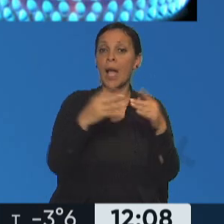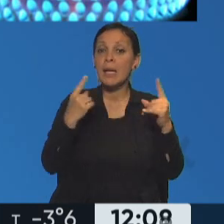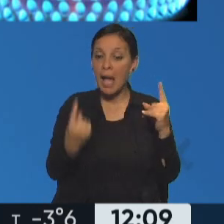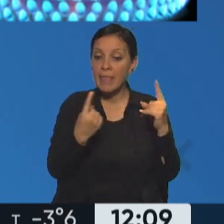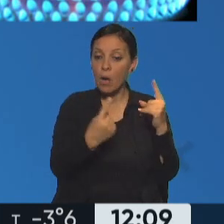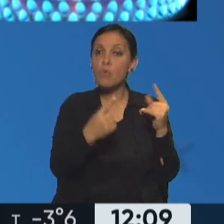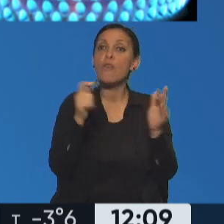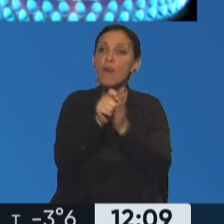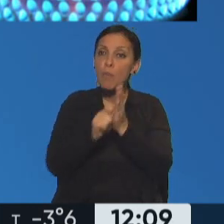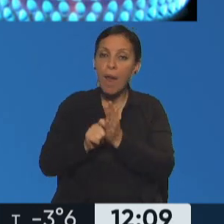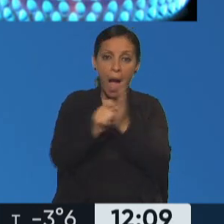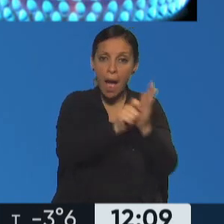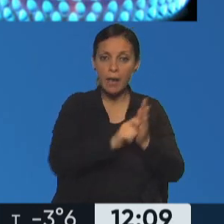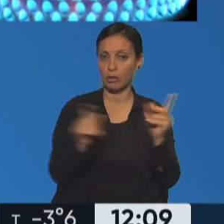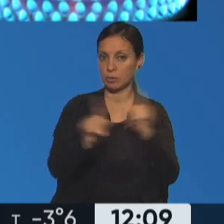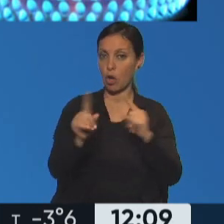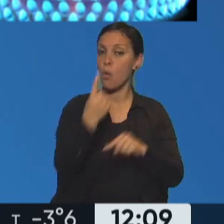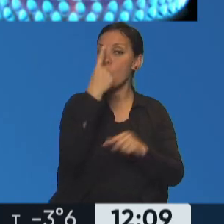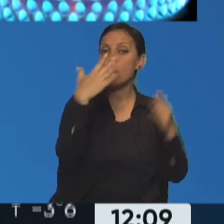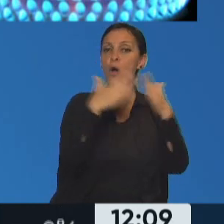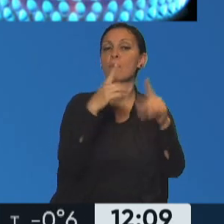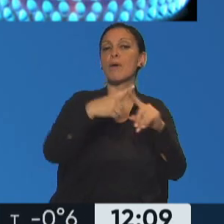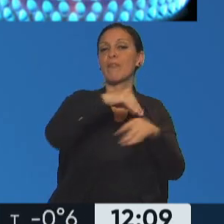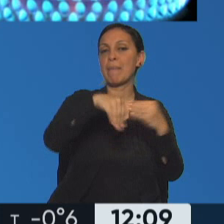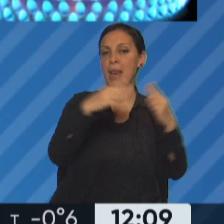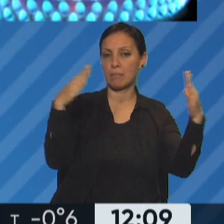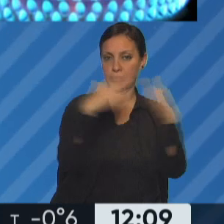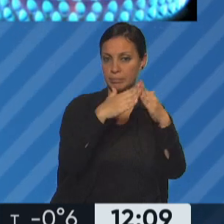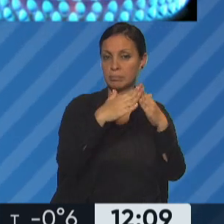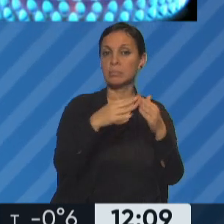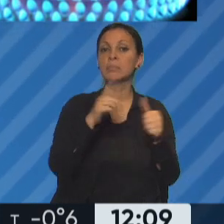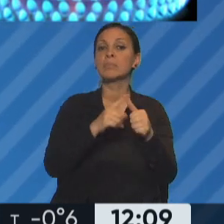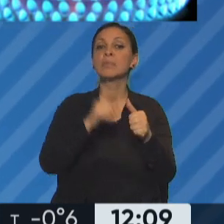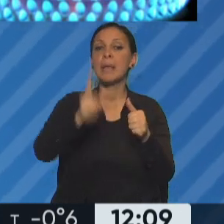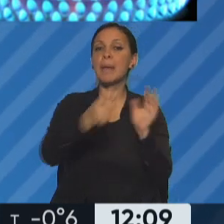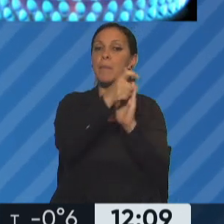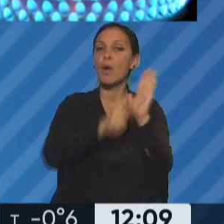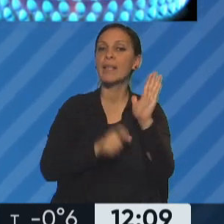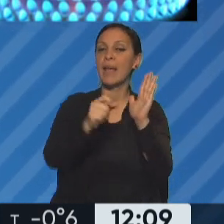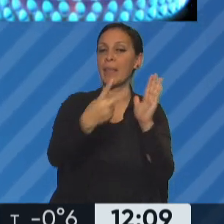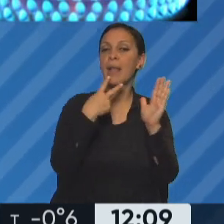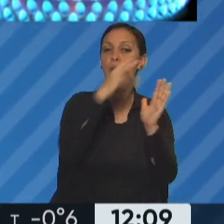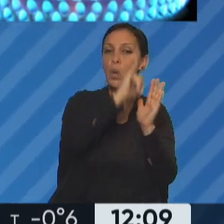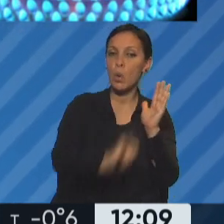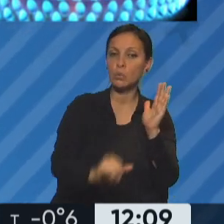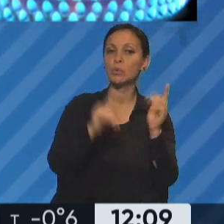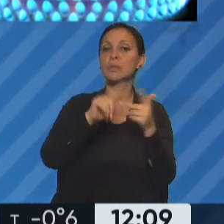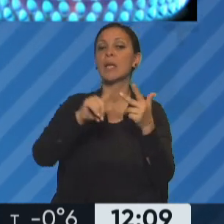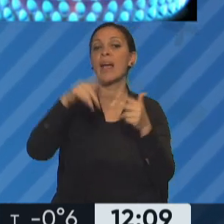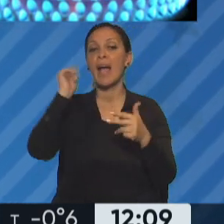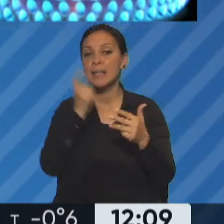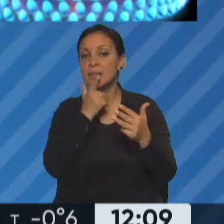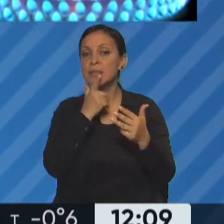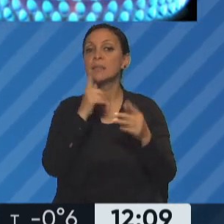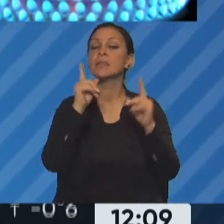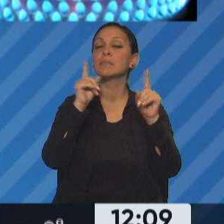el formulario. Estén llenando el formulario, está muy bien. Una boleta de energía eléctrica y una de gas natural por el número de socios. Obviamente esto es importante,